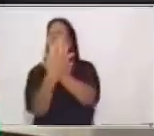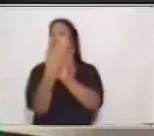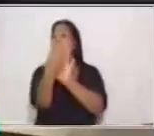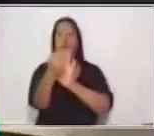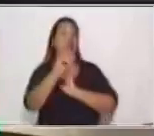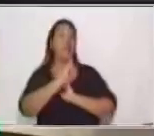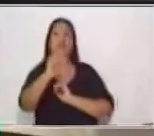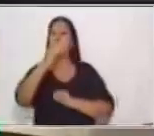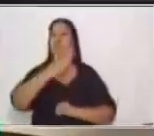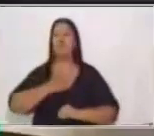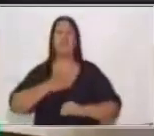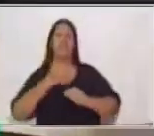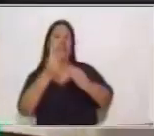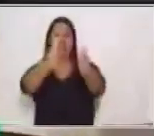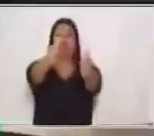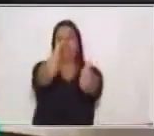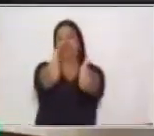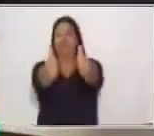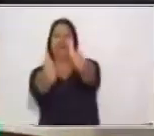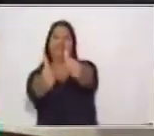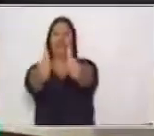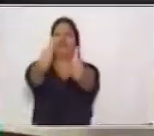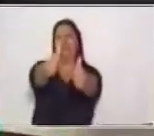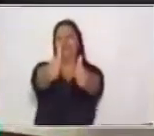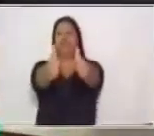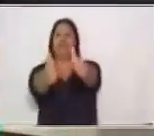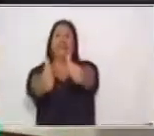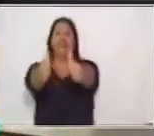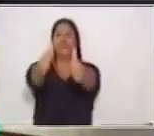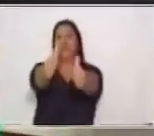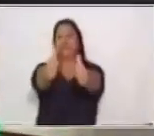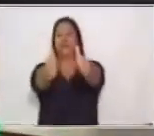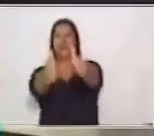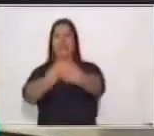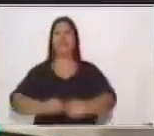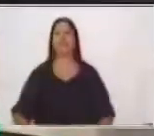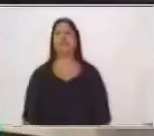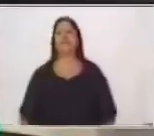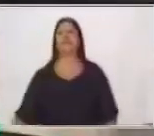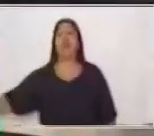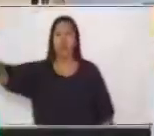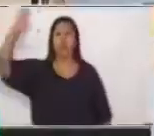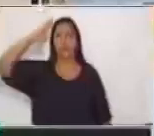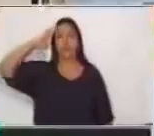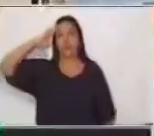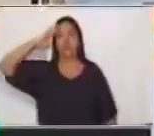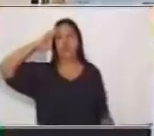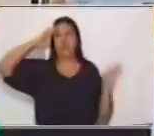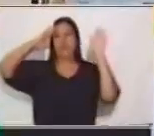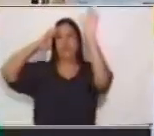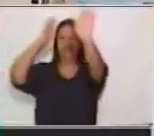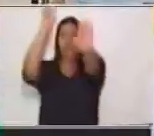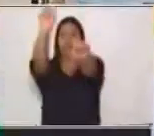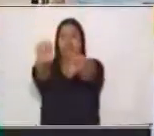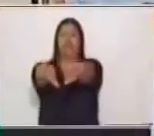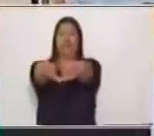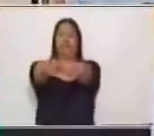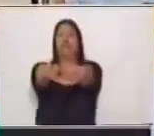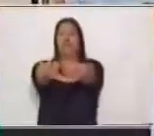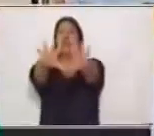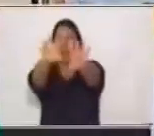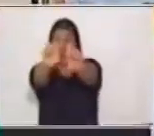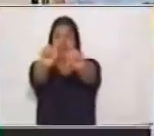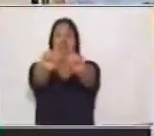que indica la canción. Con alegría. y entusiasmo. Con alegría Compañía. Compañía. Brazo extendido.